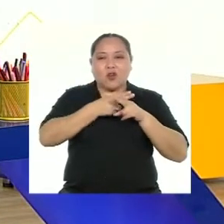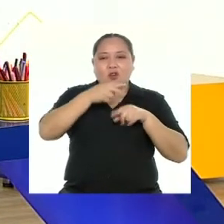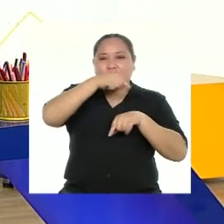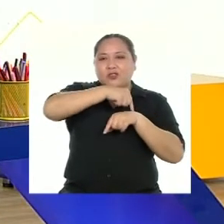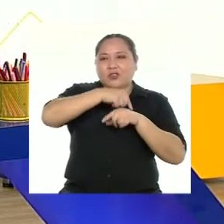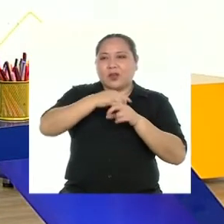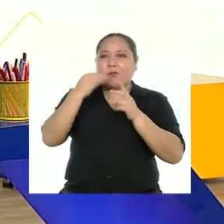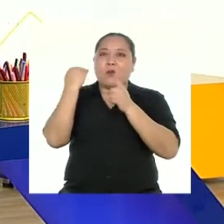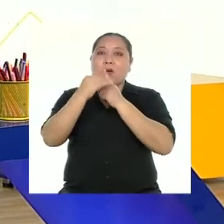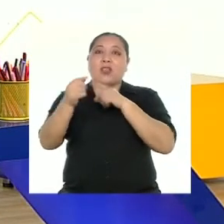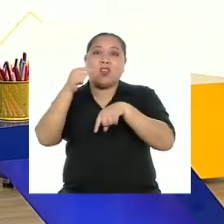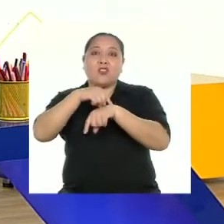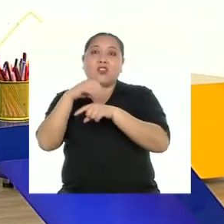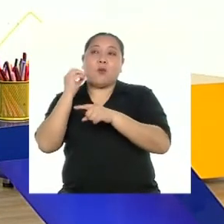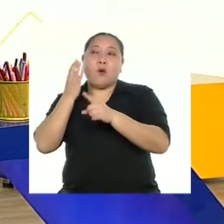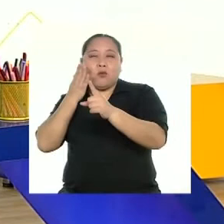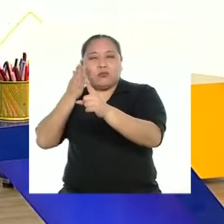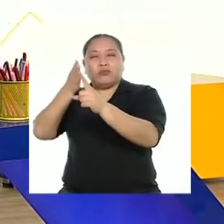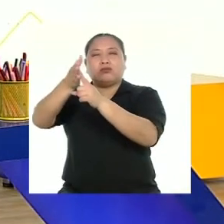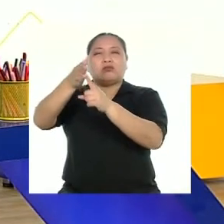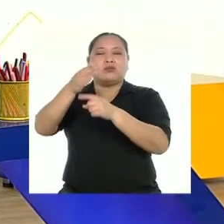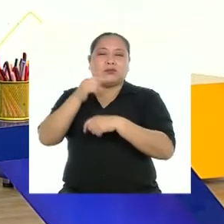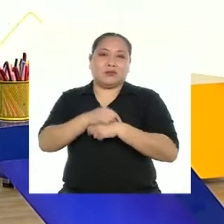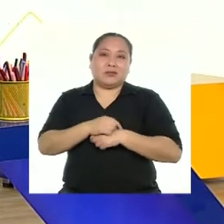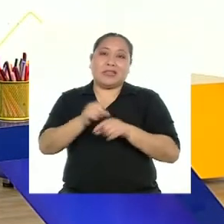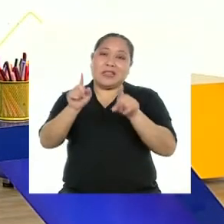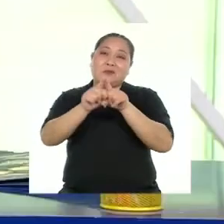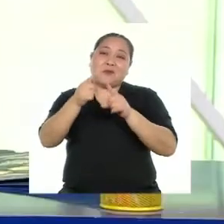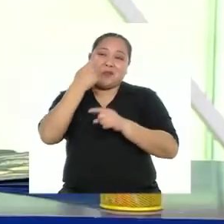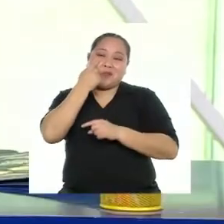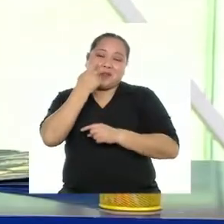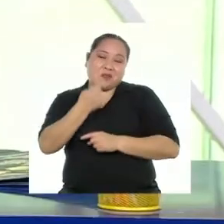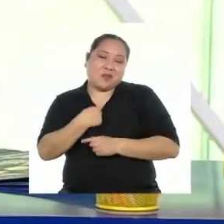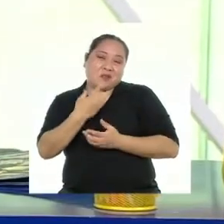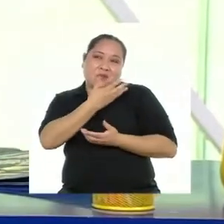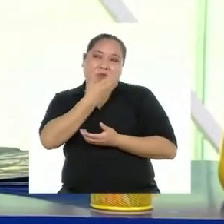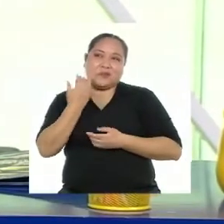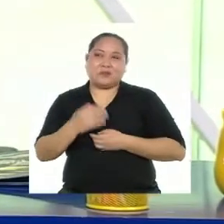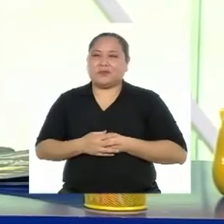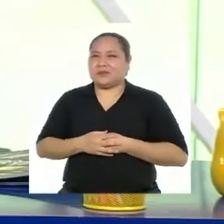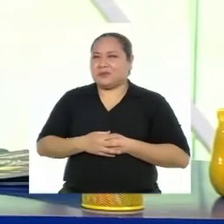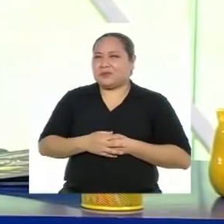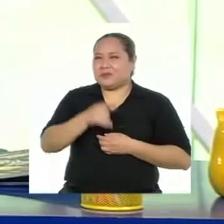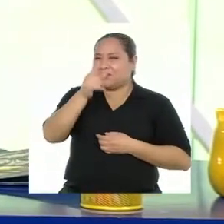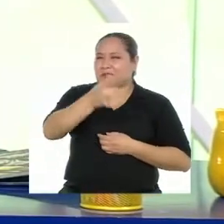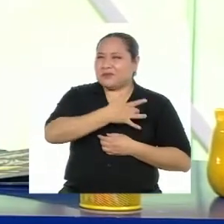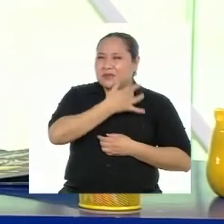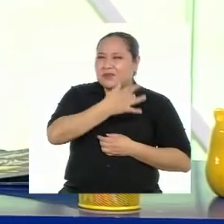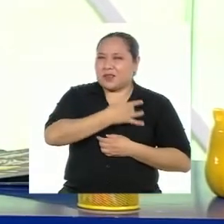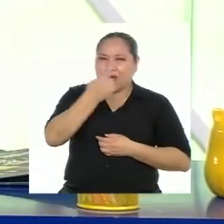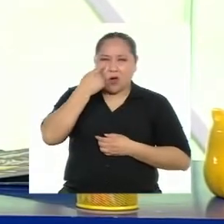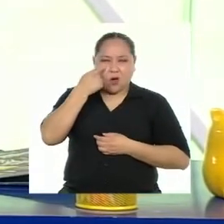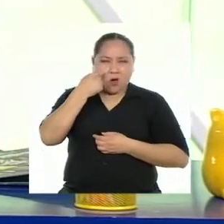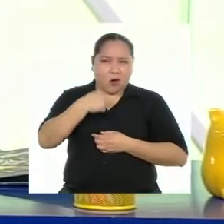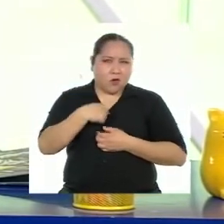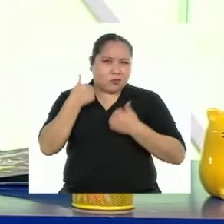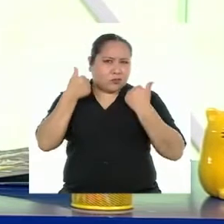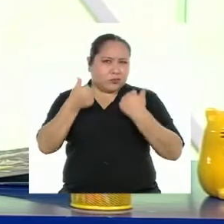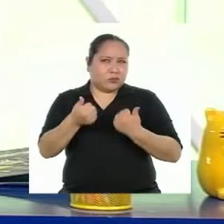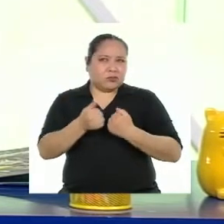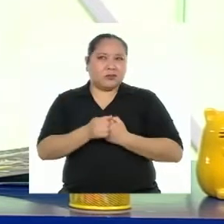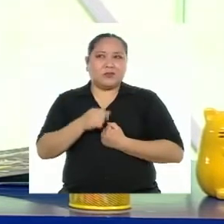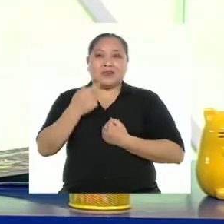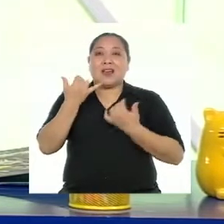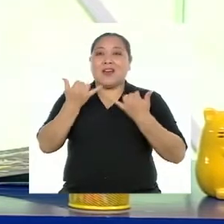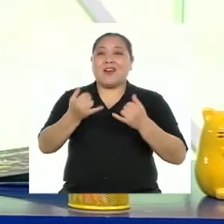y largo plazo. Y claro, para conocerse mejor. ¿Qué tanto sienten que se conocen? De eso